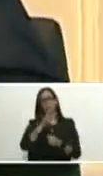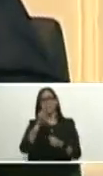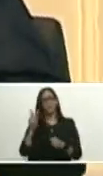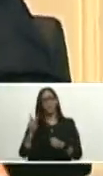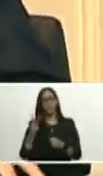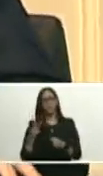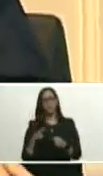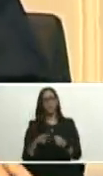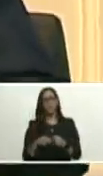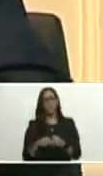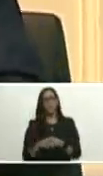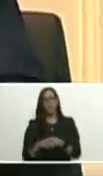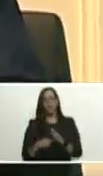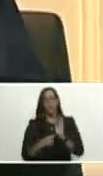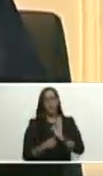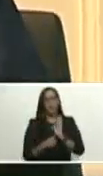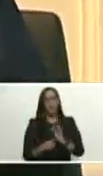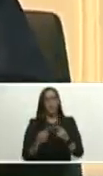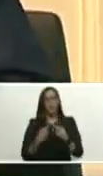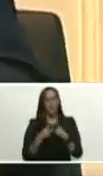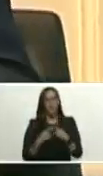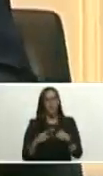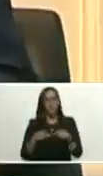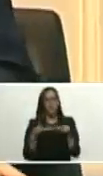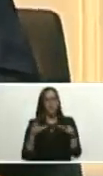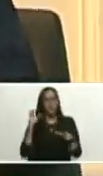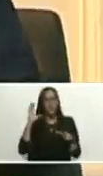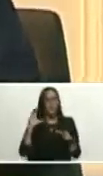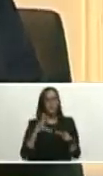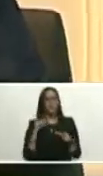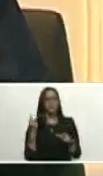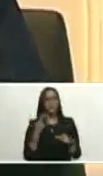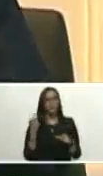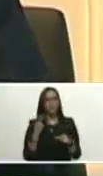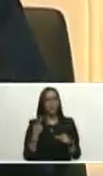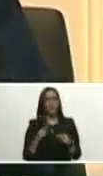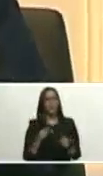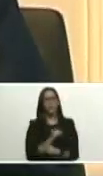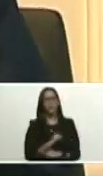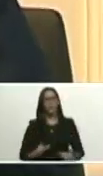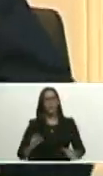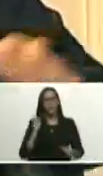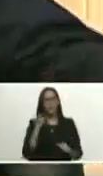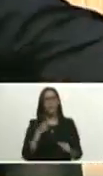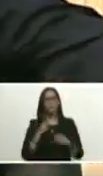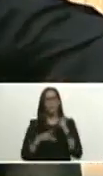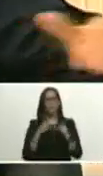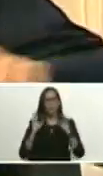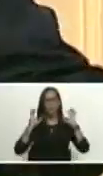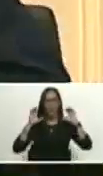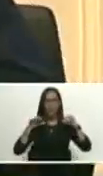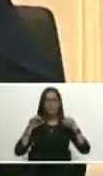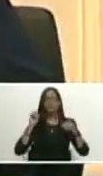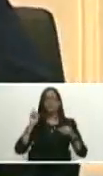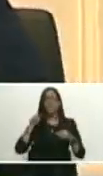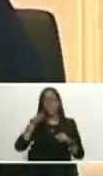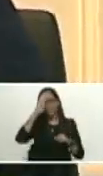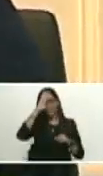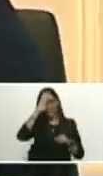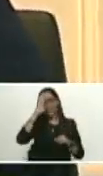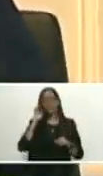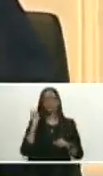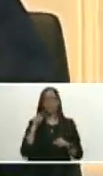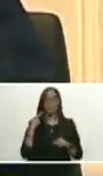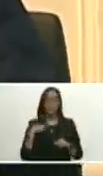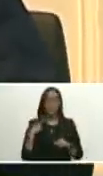pudimos mostrar en distintas regiones del país no solamente portugueses y huarico las que están produciendo maíz se nos quedó Barina que también tenía